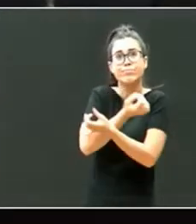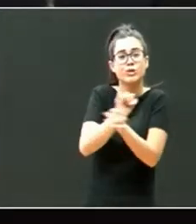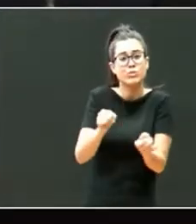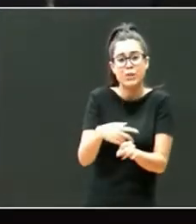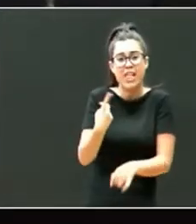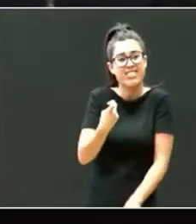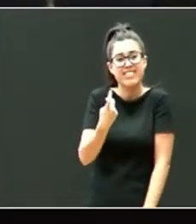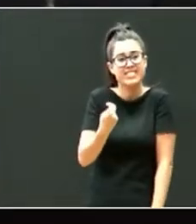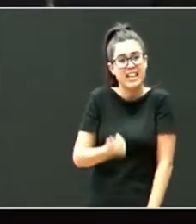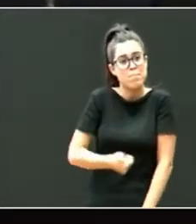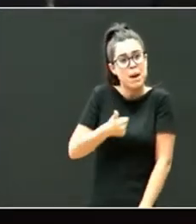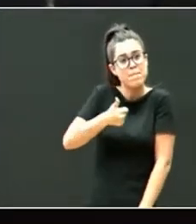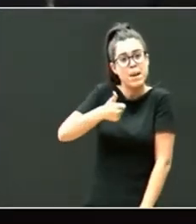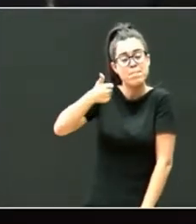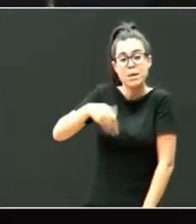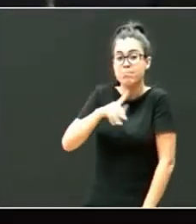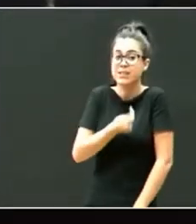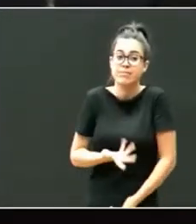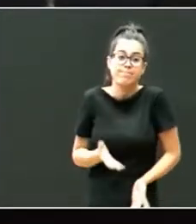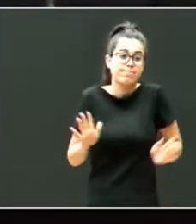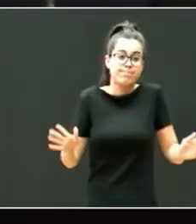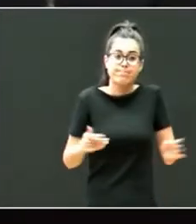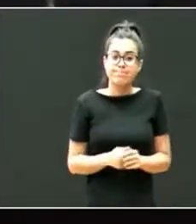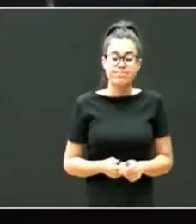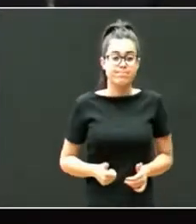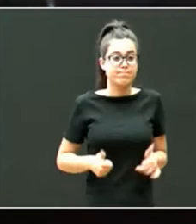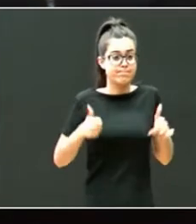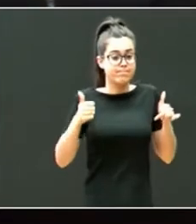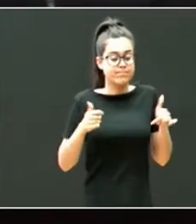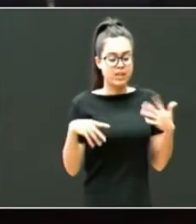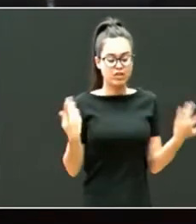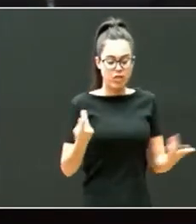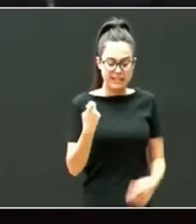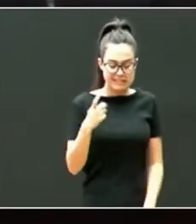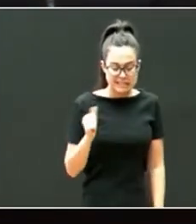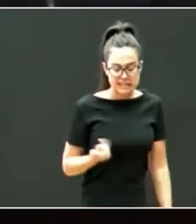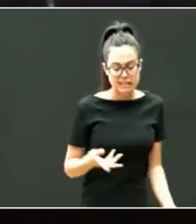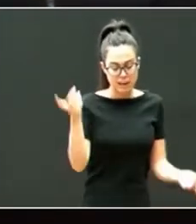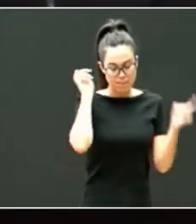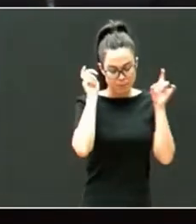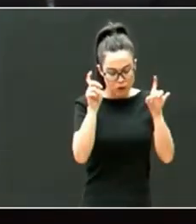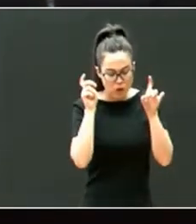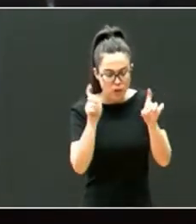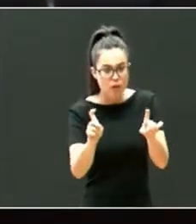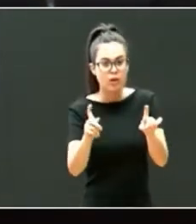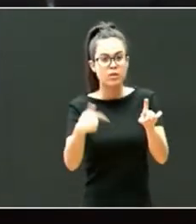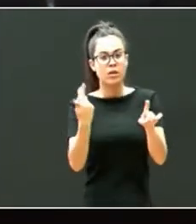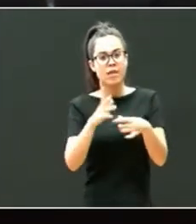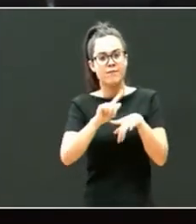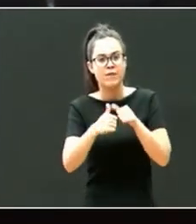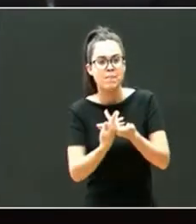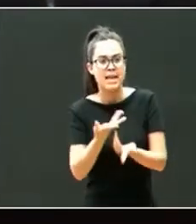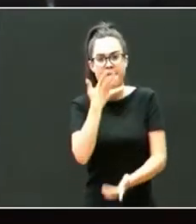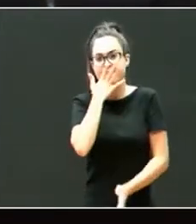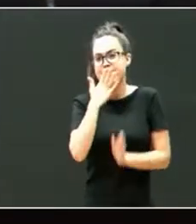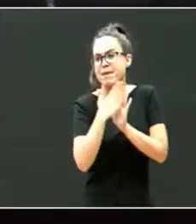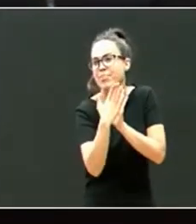psicoterapeutas de os padres de os profesores de os tutores de os auxiliares do vecino